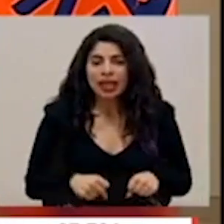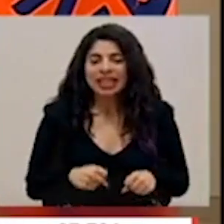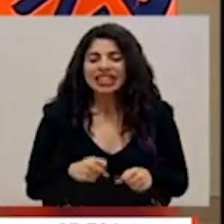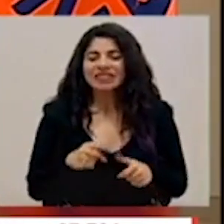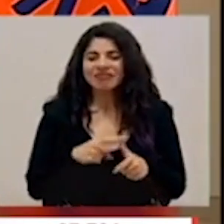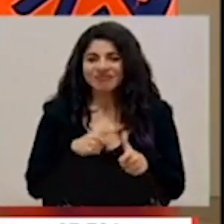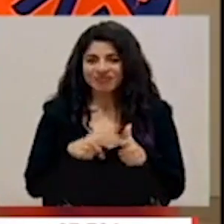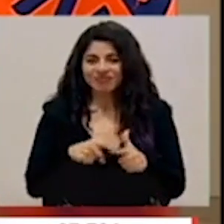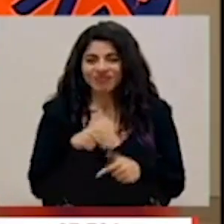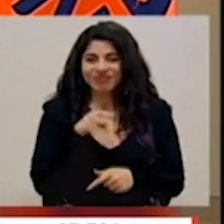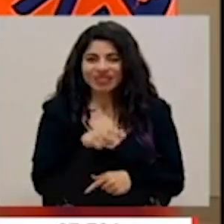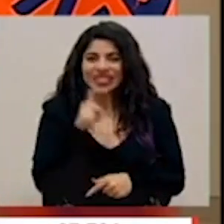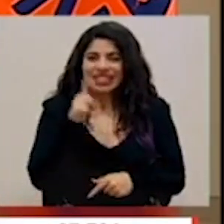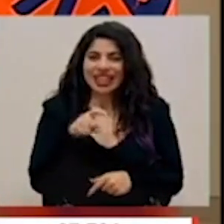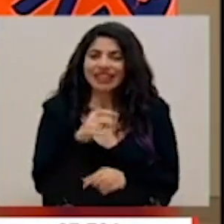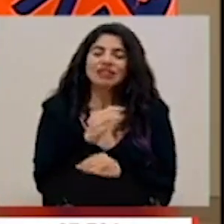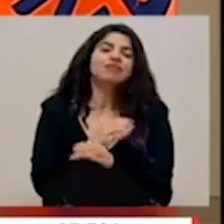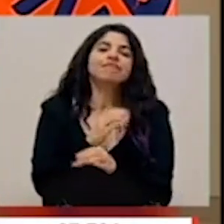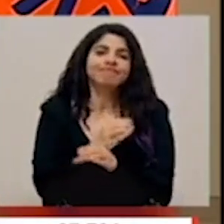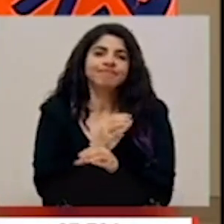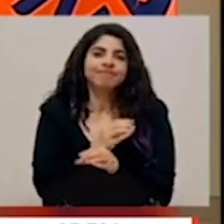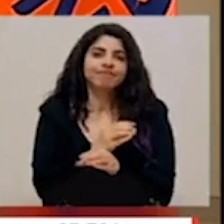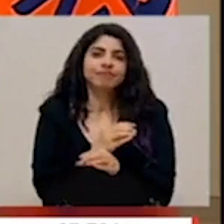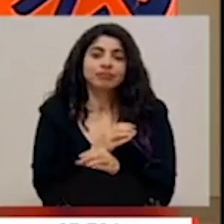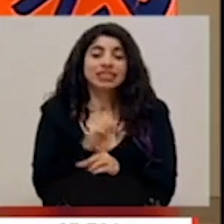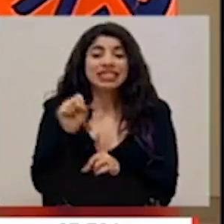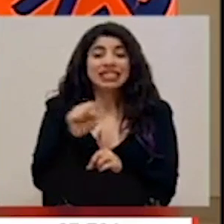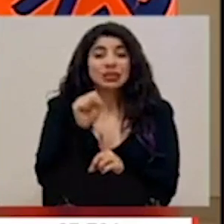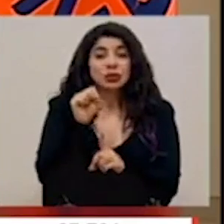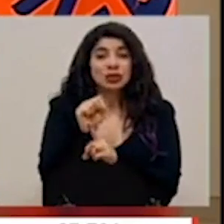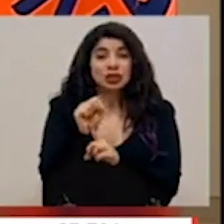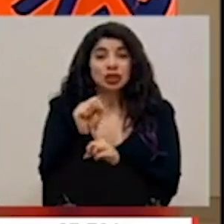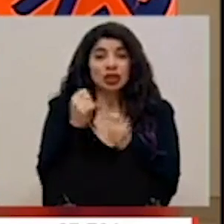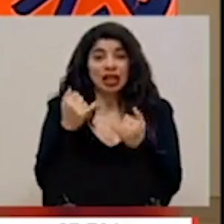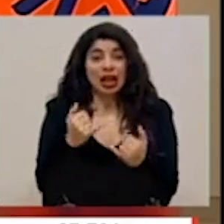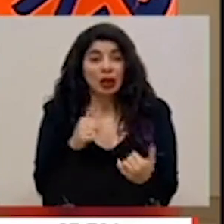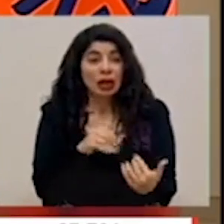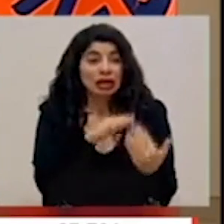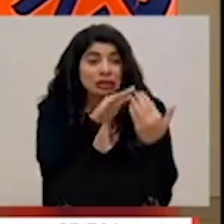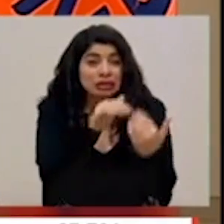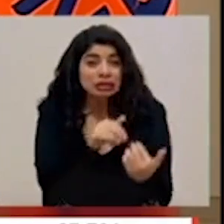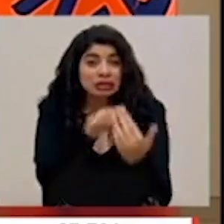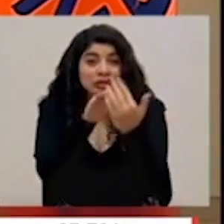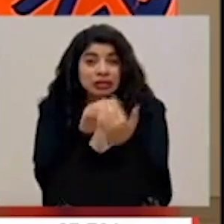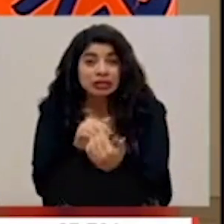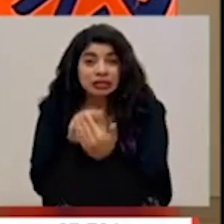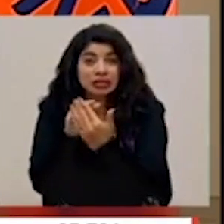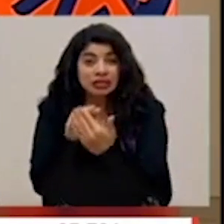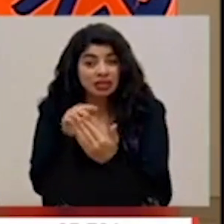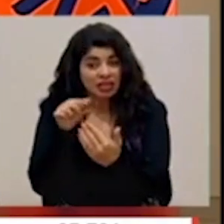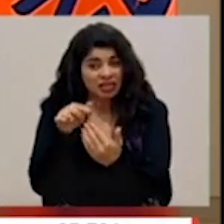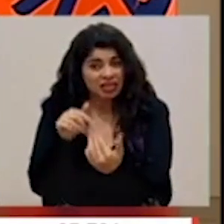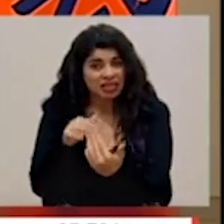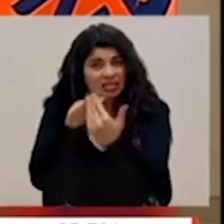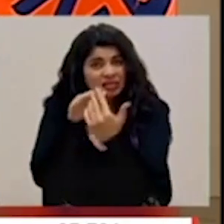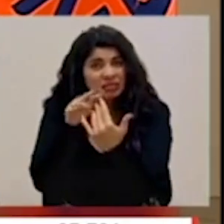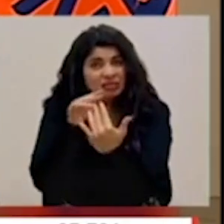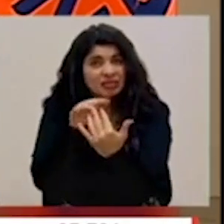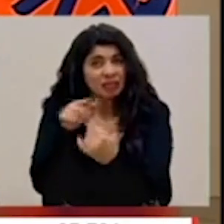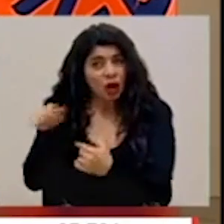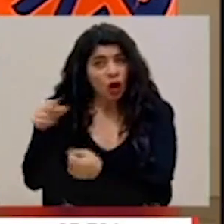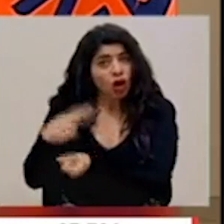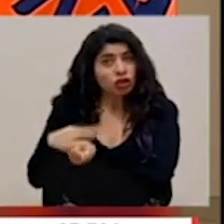cuidado. Nuestros escenarios de batalla no son los salones de los hospitales.